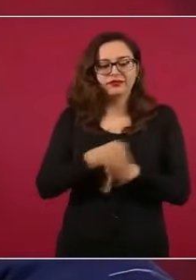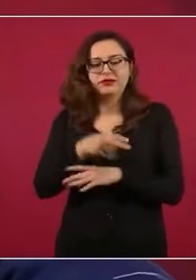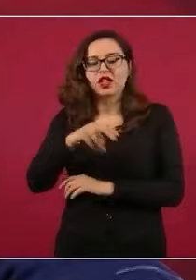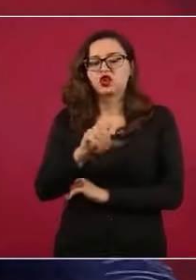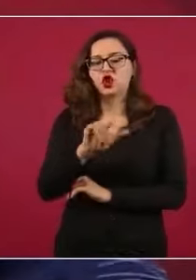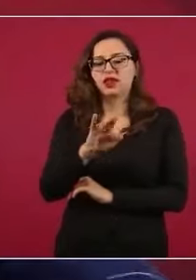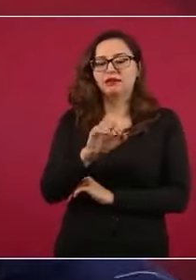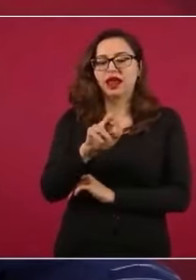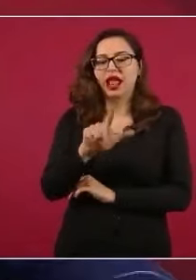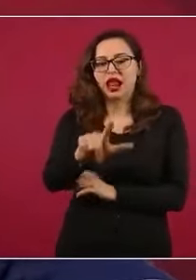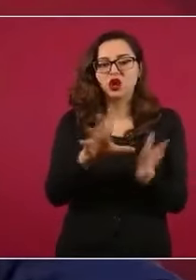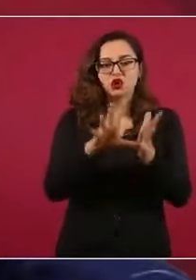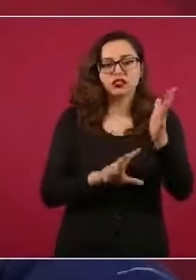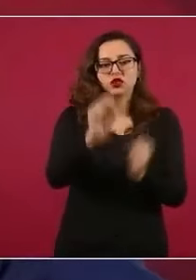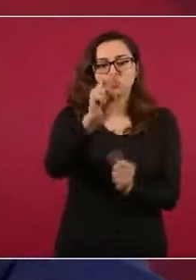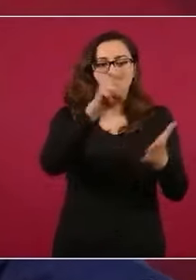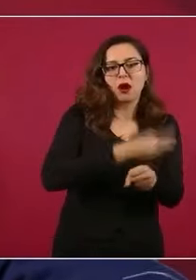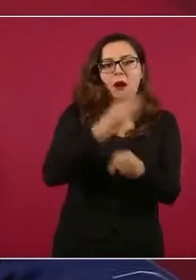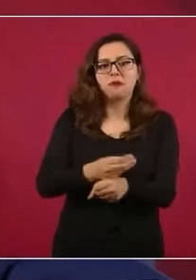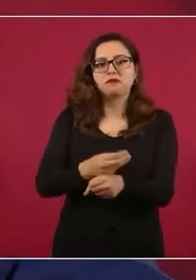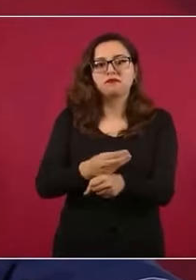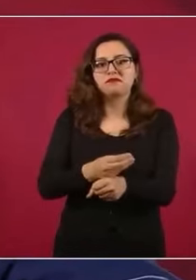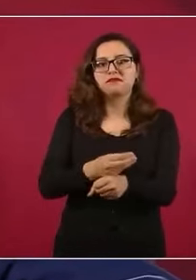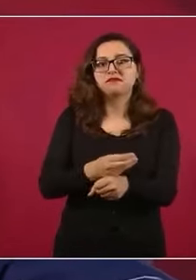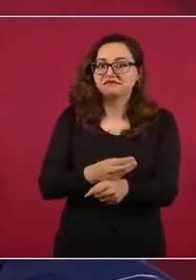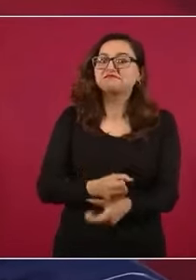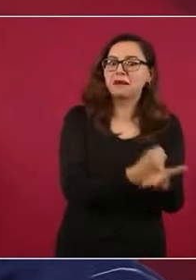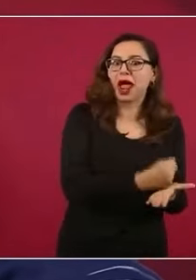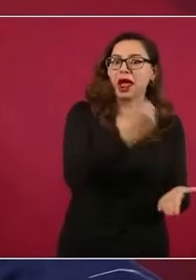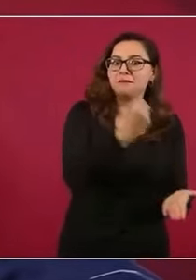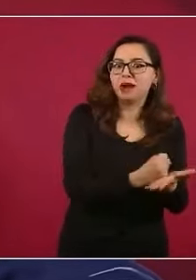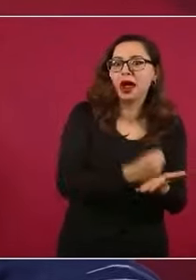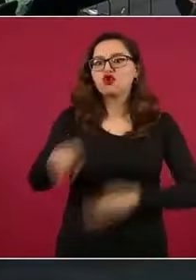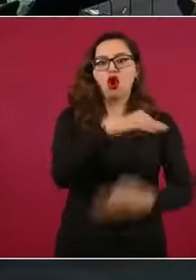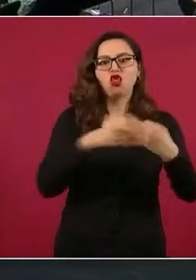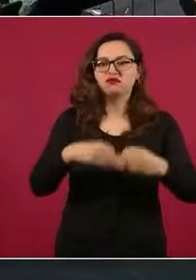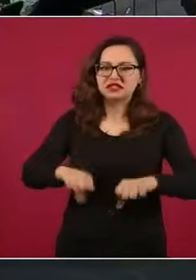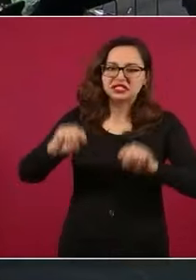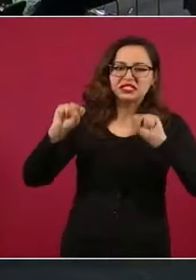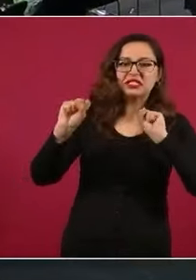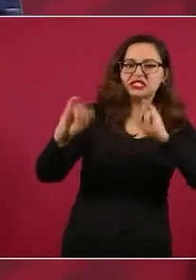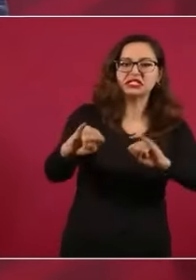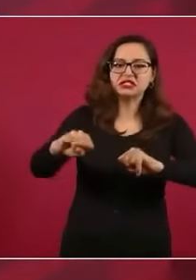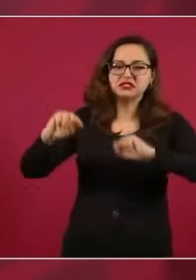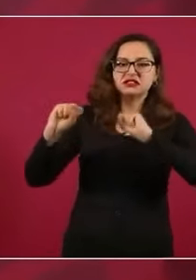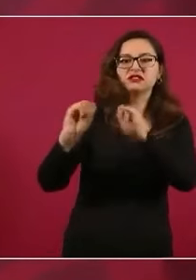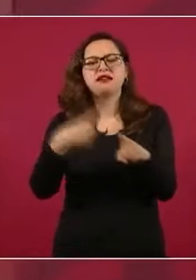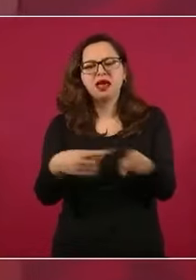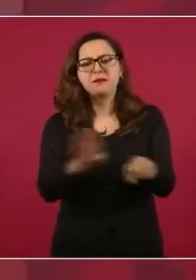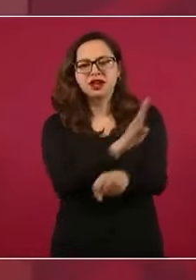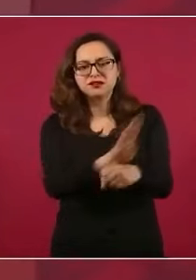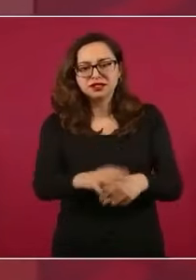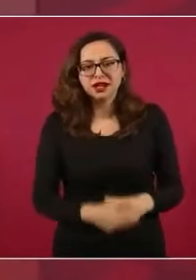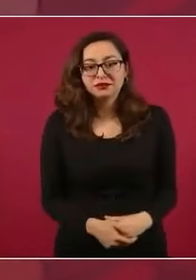reformas a la constitución que se hicieron, todas por estos grupos conservadores de legisladores, fueron para beneficiar